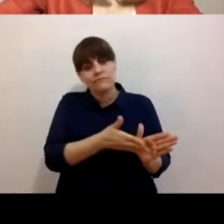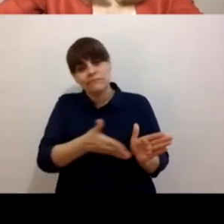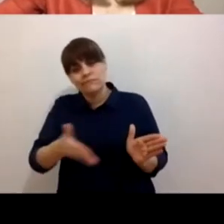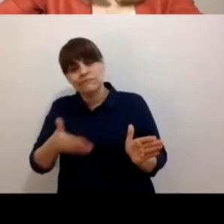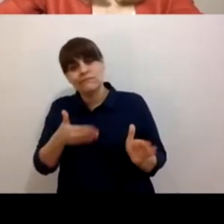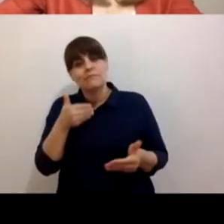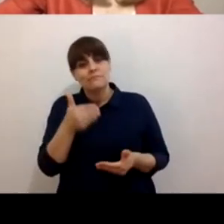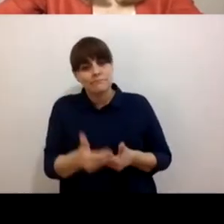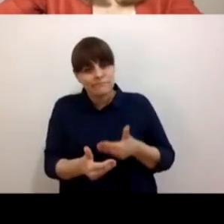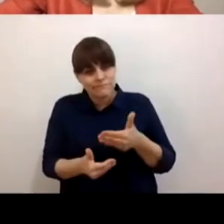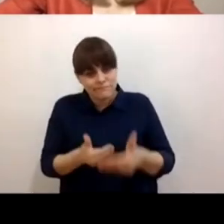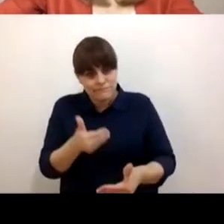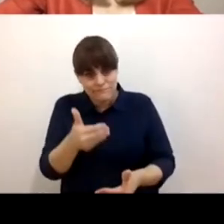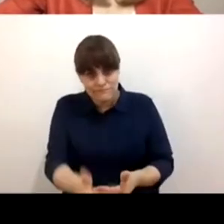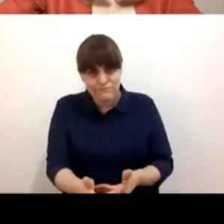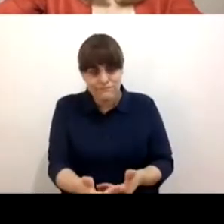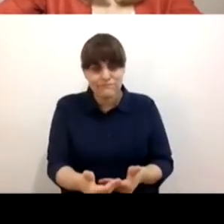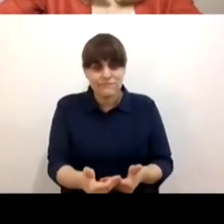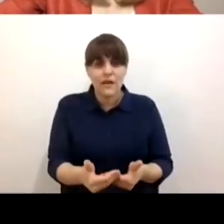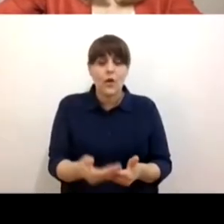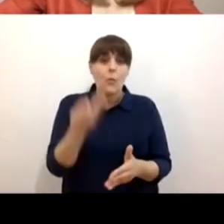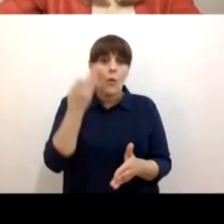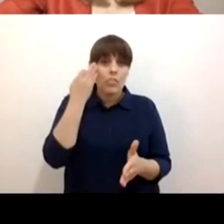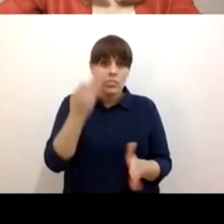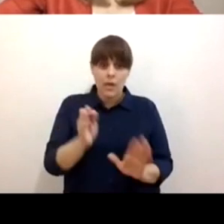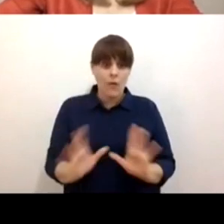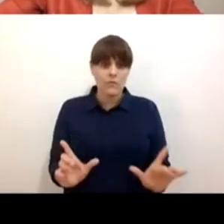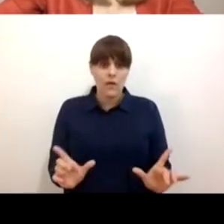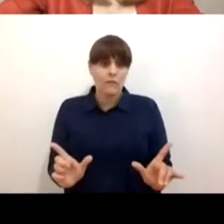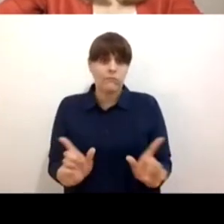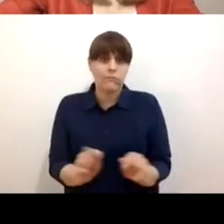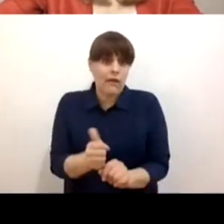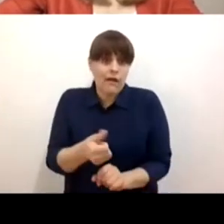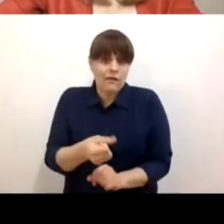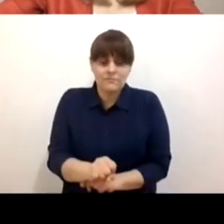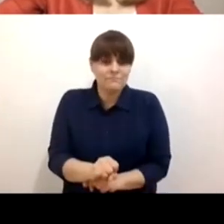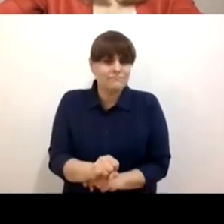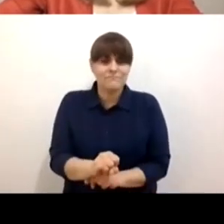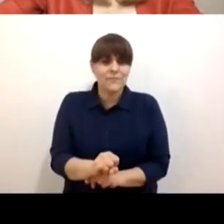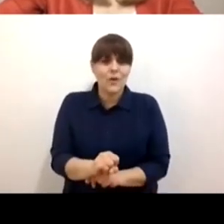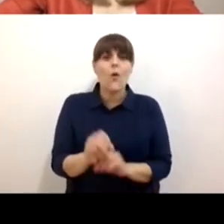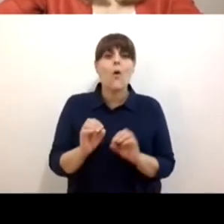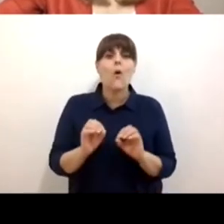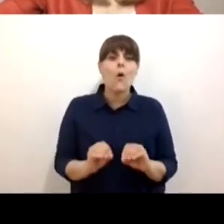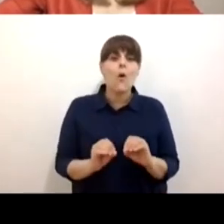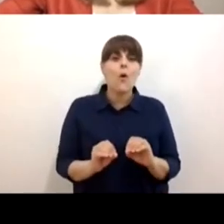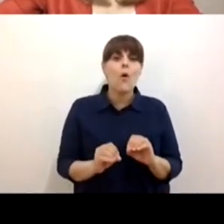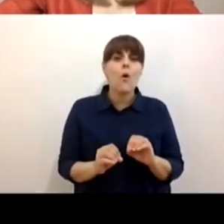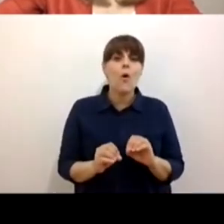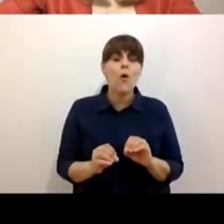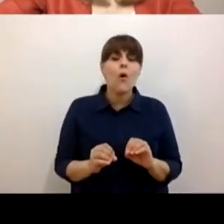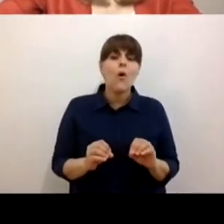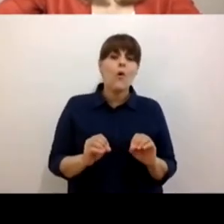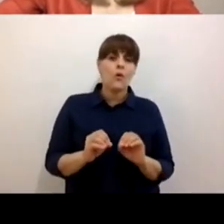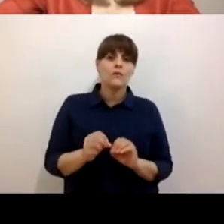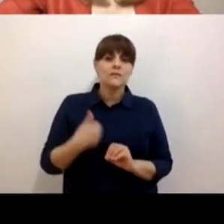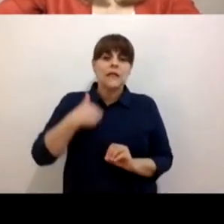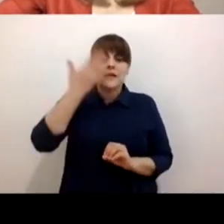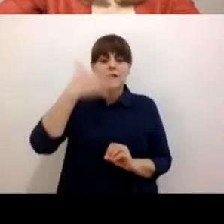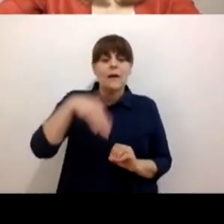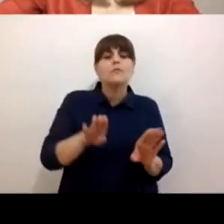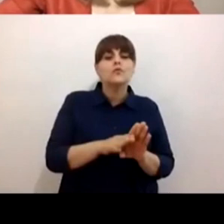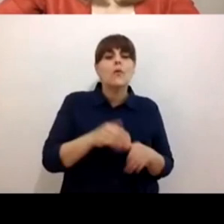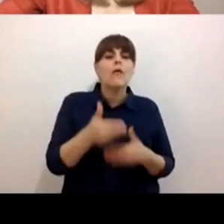que no hay un tiempo, ¿no? Que no hay además síntomas, bueno, a lo mejor después de cierto tiempo, y eso sí